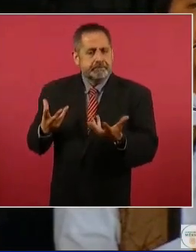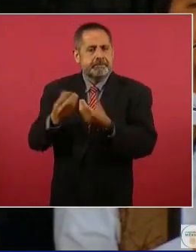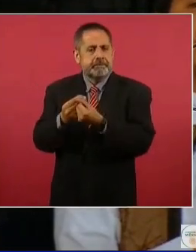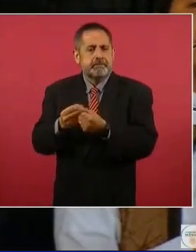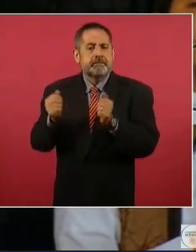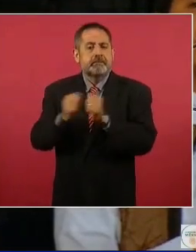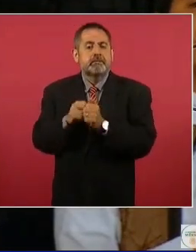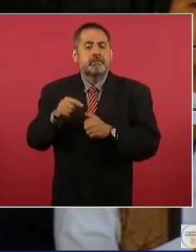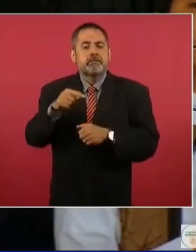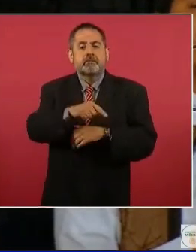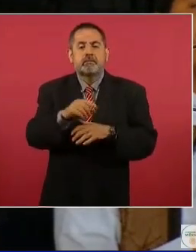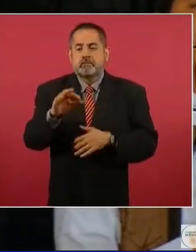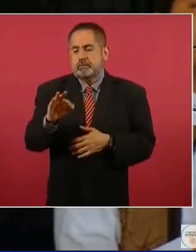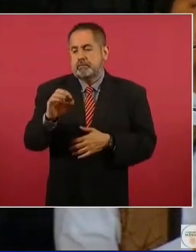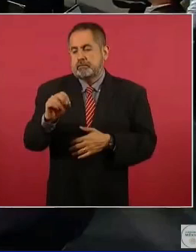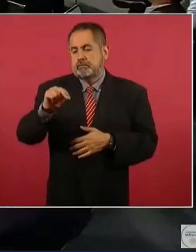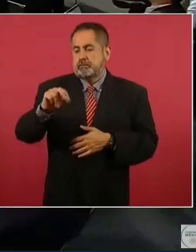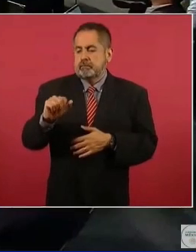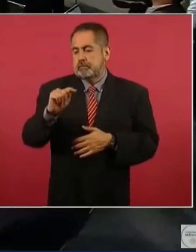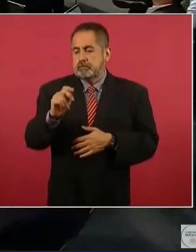en la sector o Fonatur?